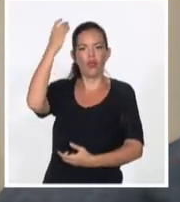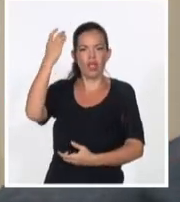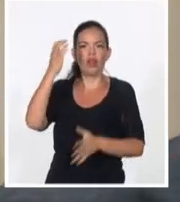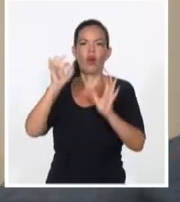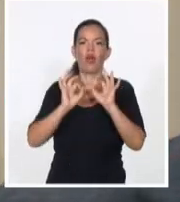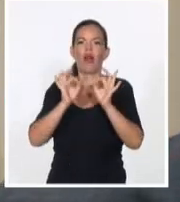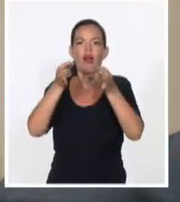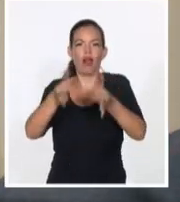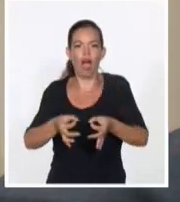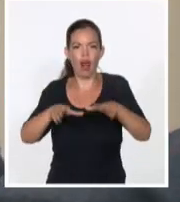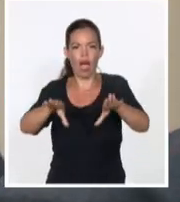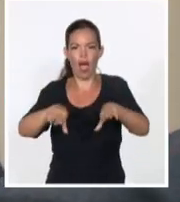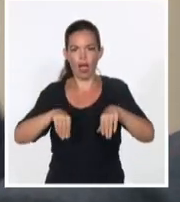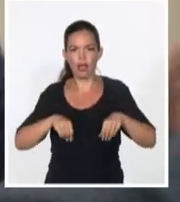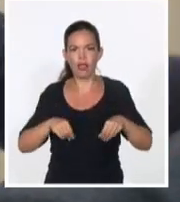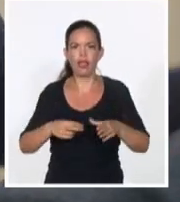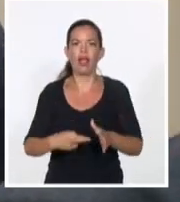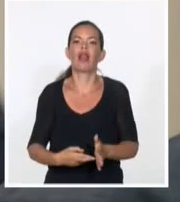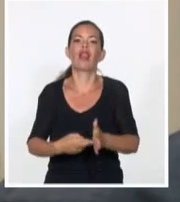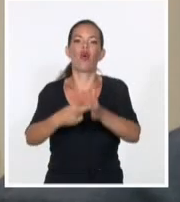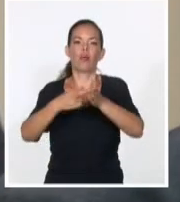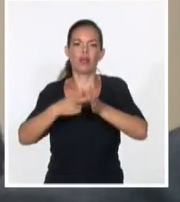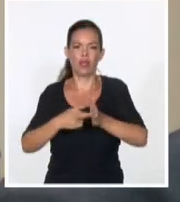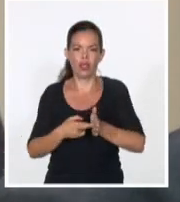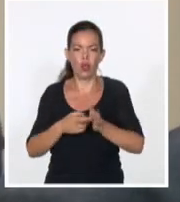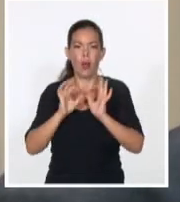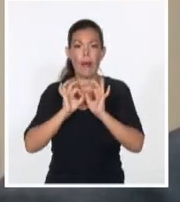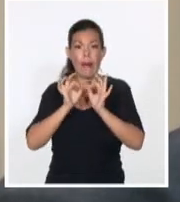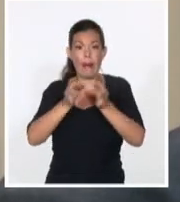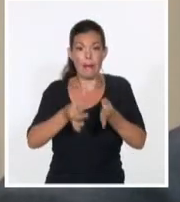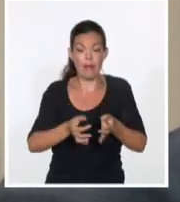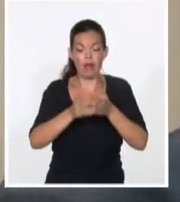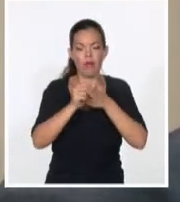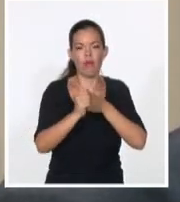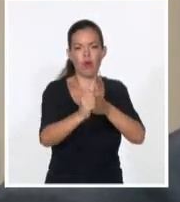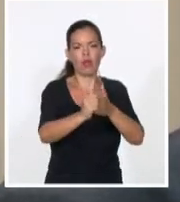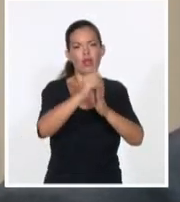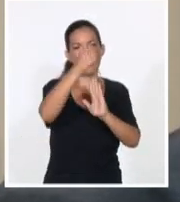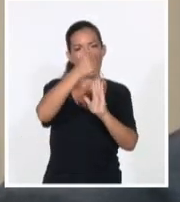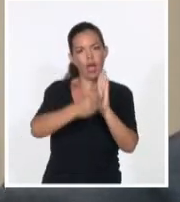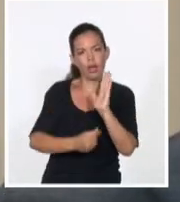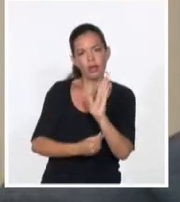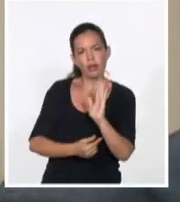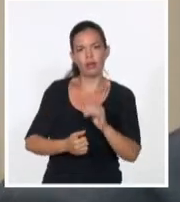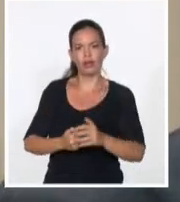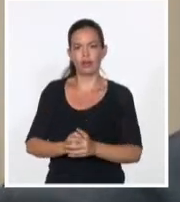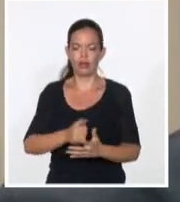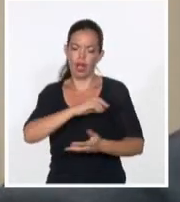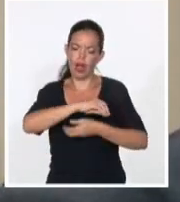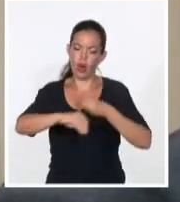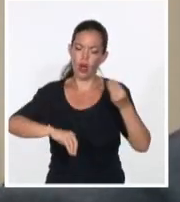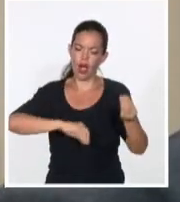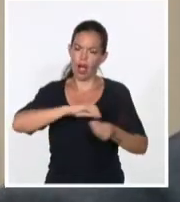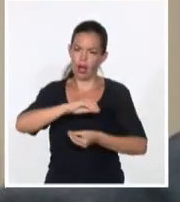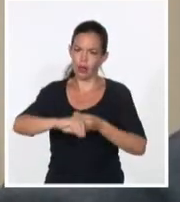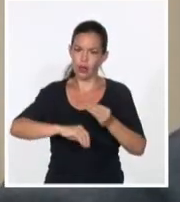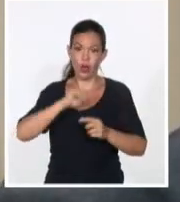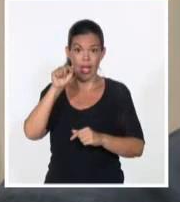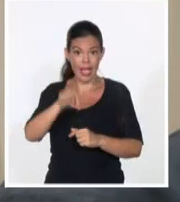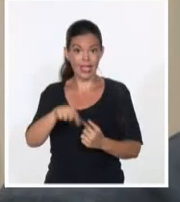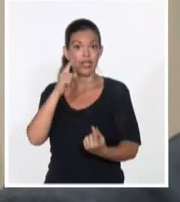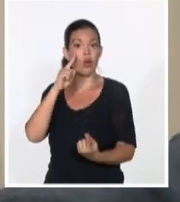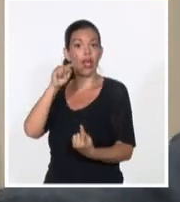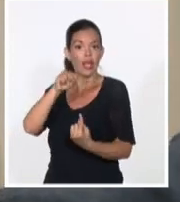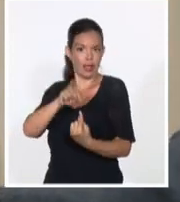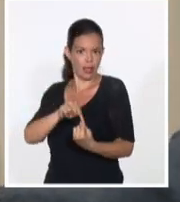recomendaciones como guía para muchas de estas transformaciones y ese es el objetivo por el que los países